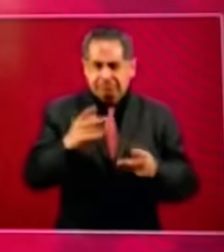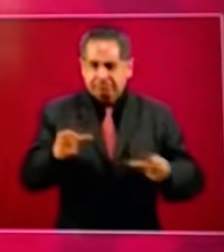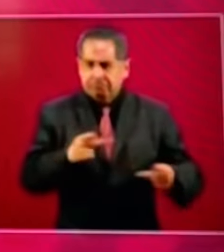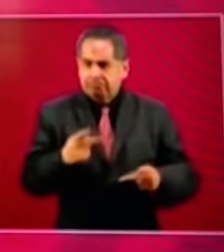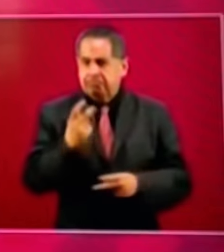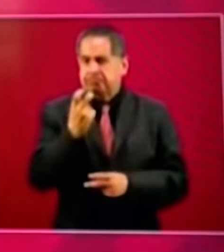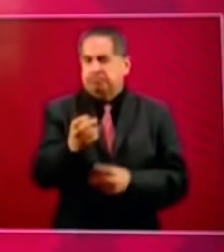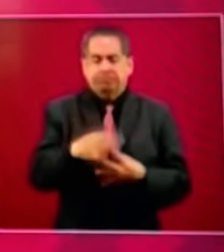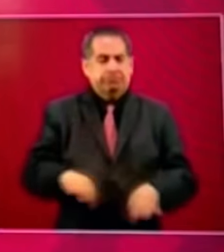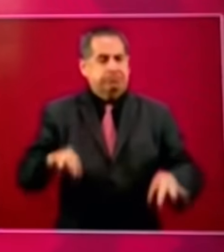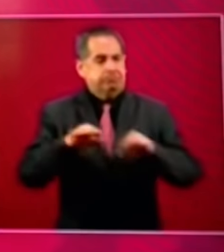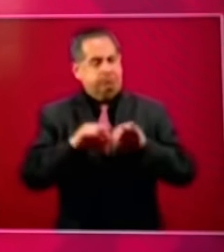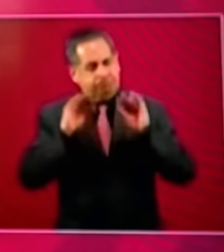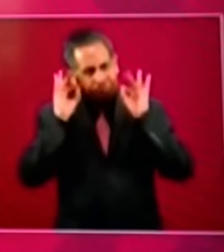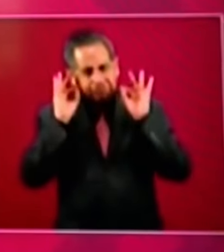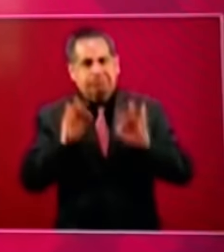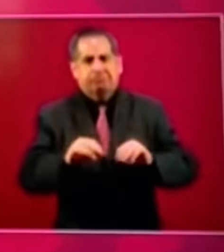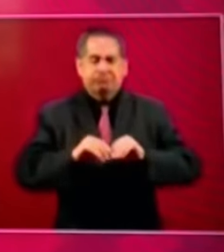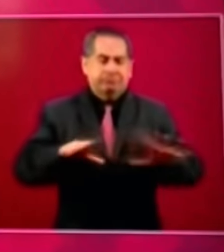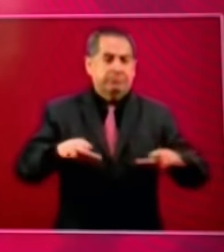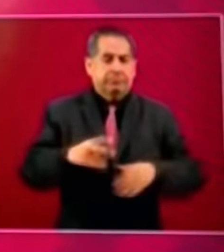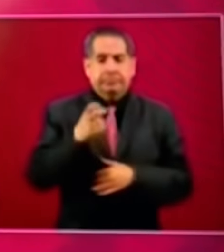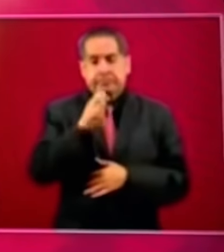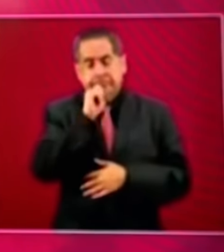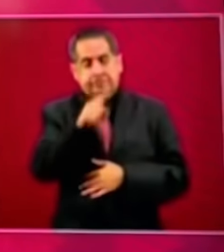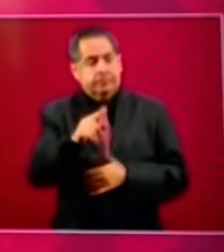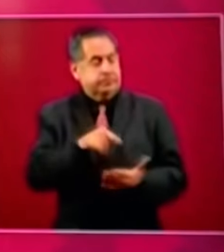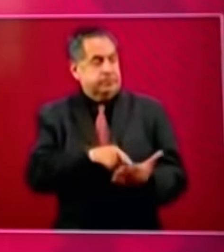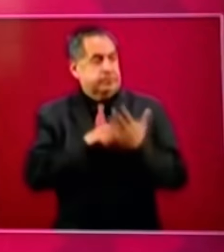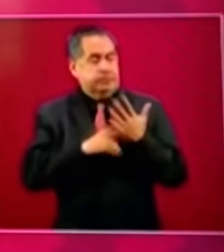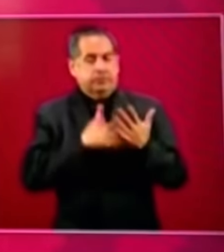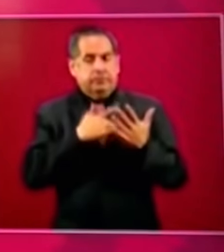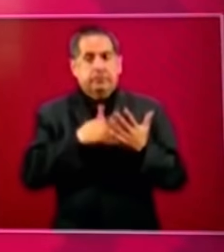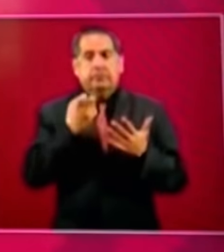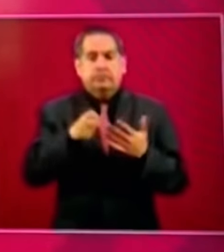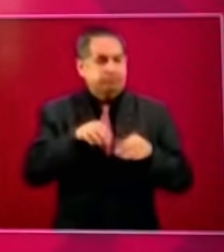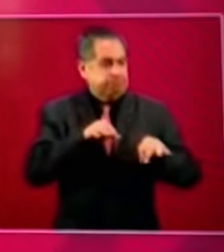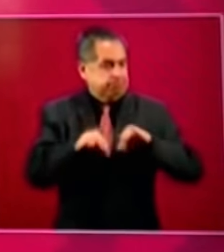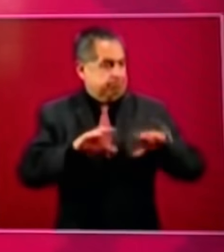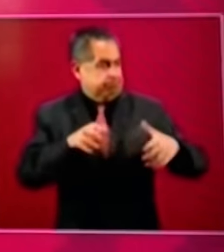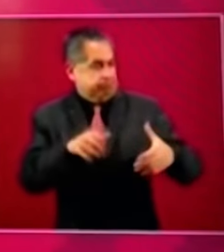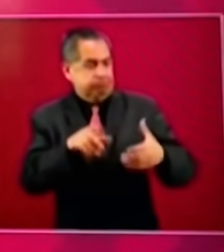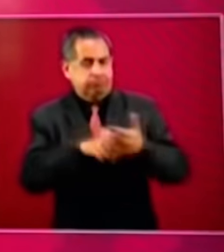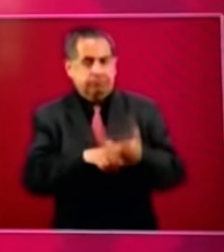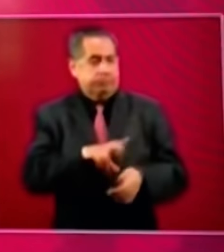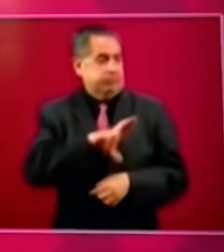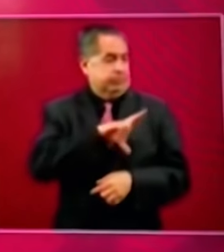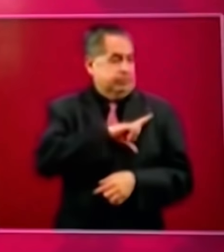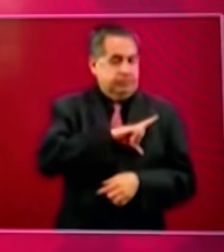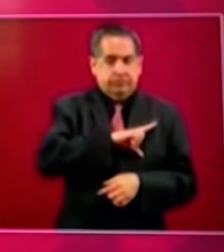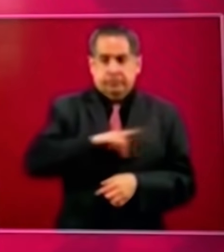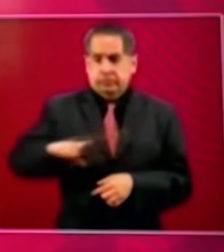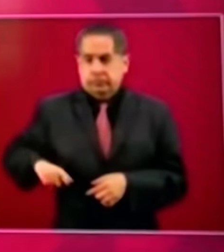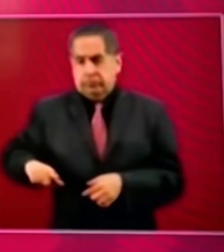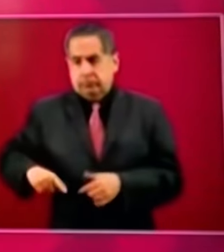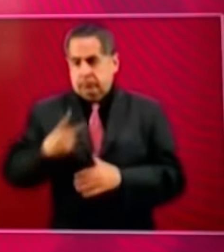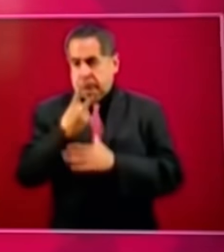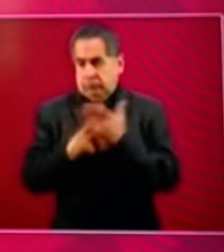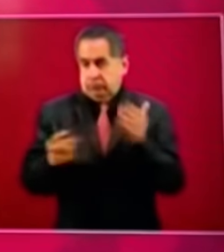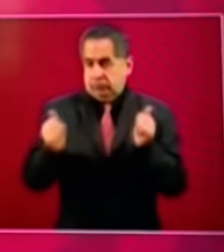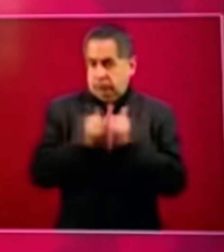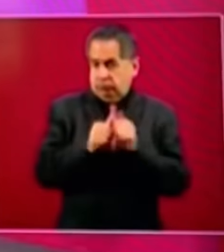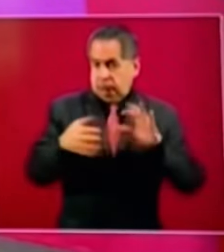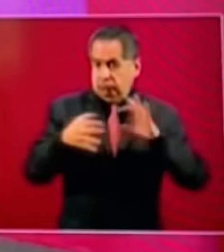también es un ejemplo que trabajando industria privada y gobierno se pueden lograr